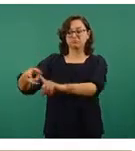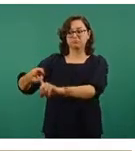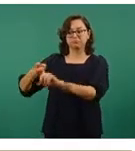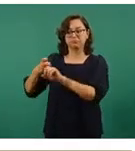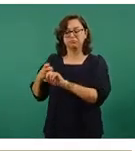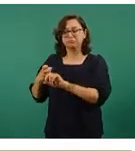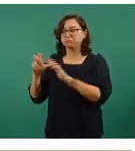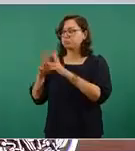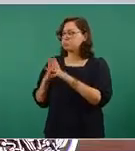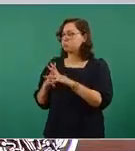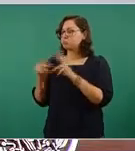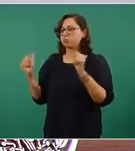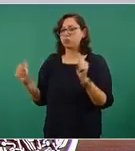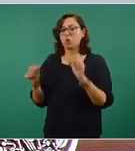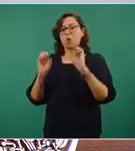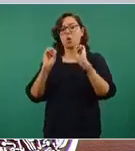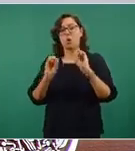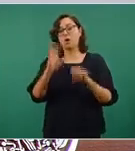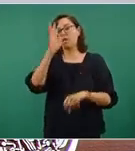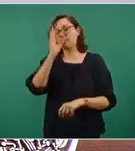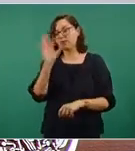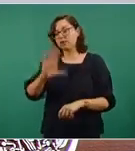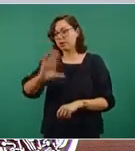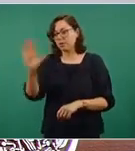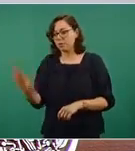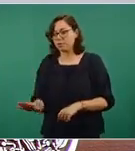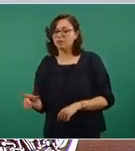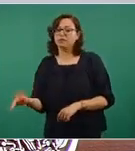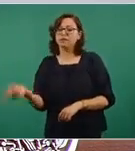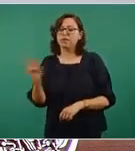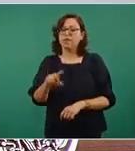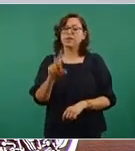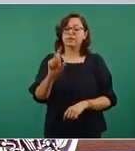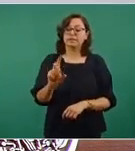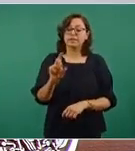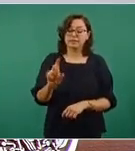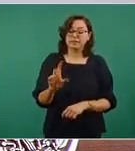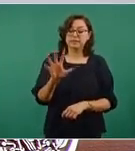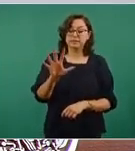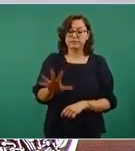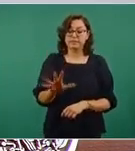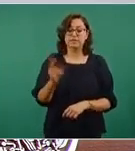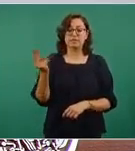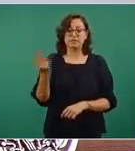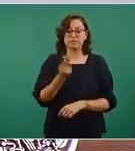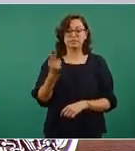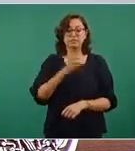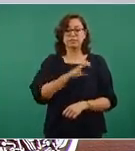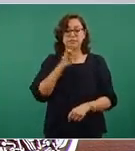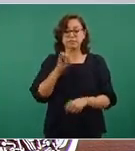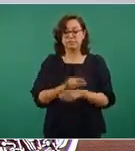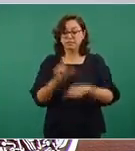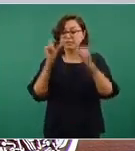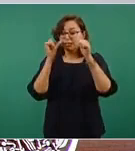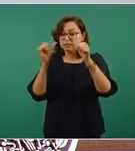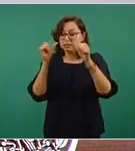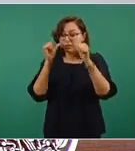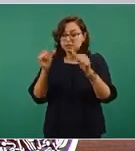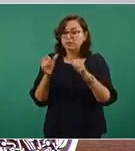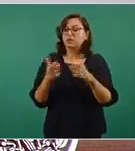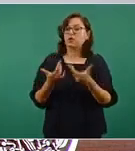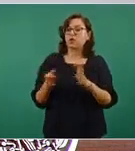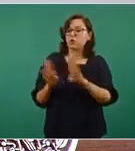de aspirantes, 35 que han implicado atención especializada, como proveerles de un botón de